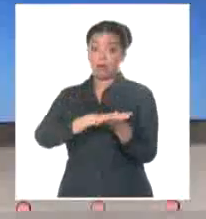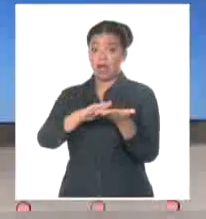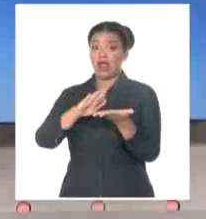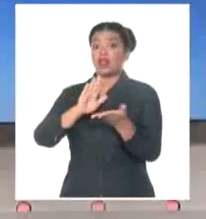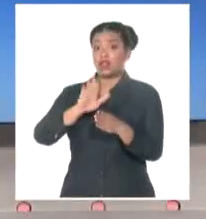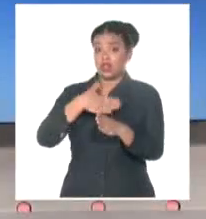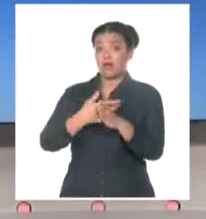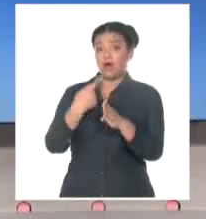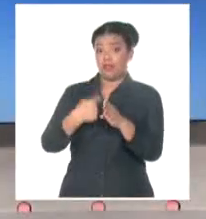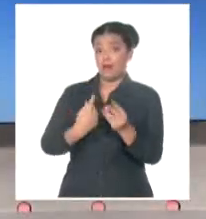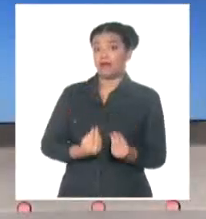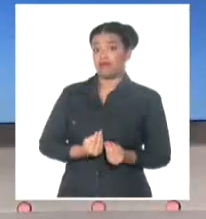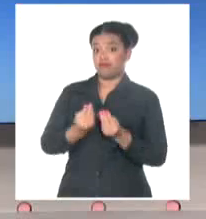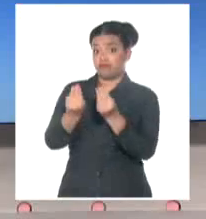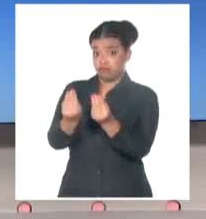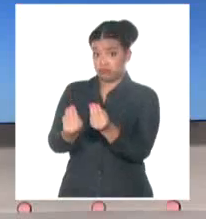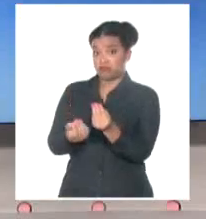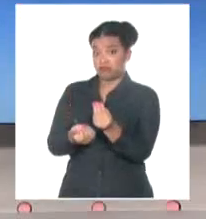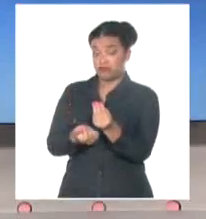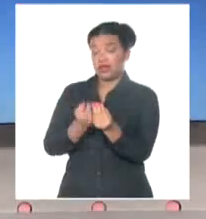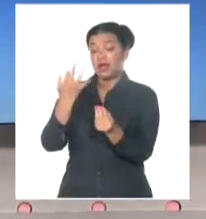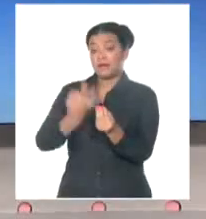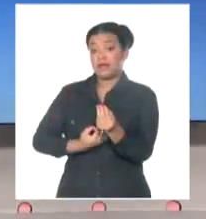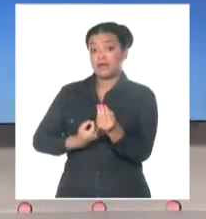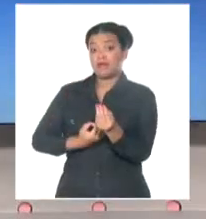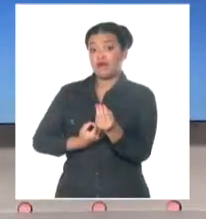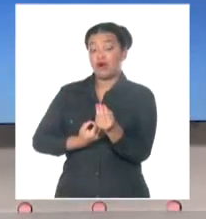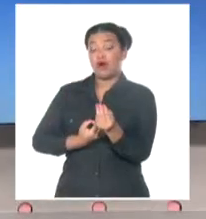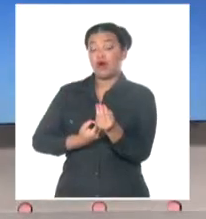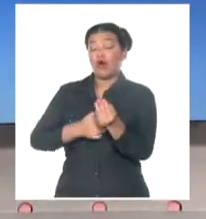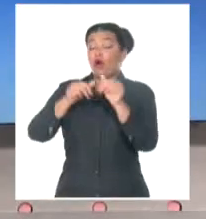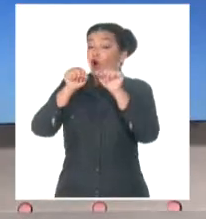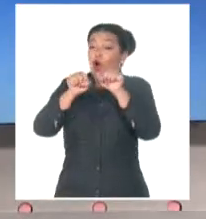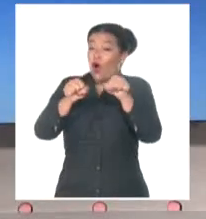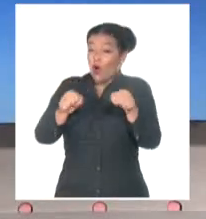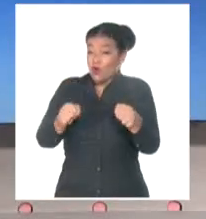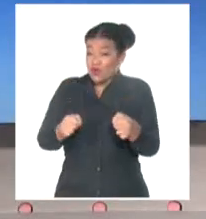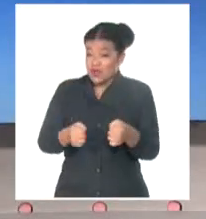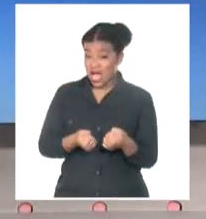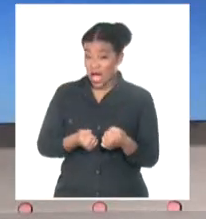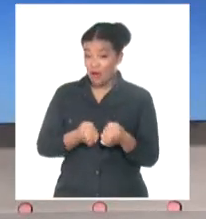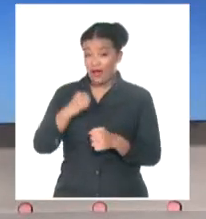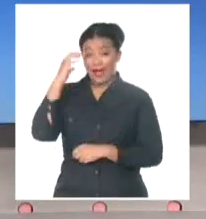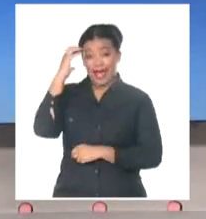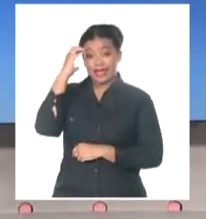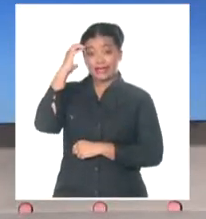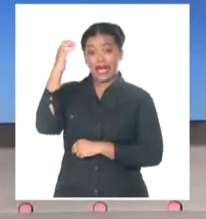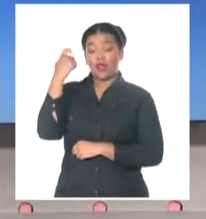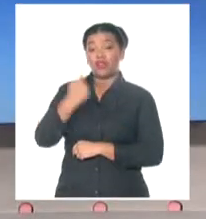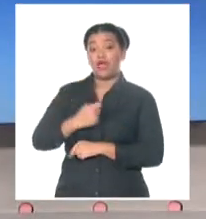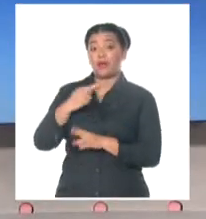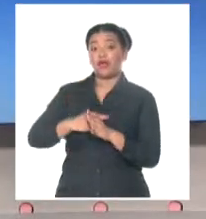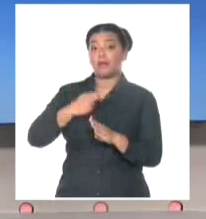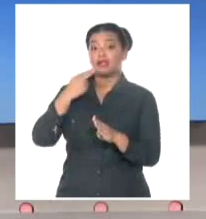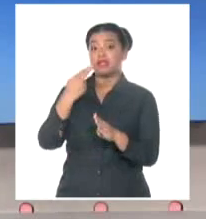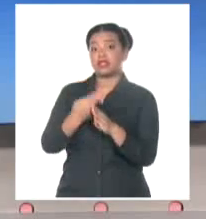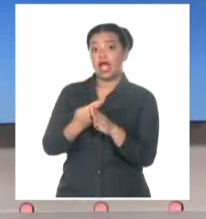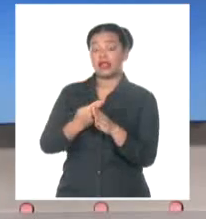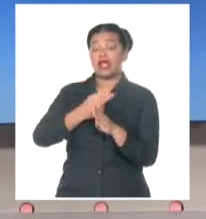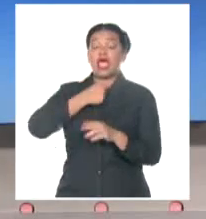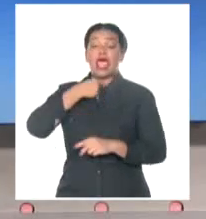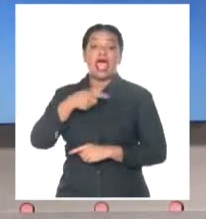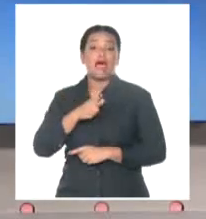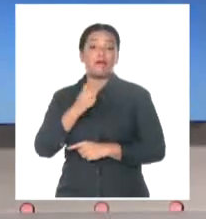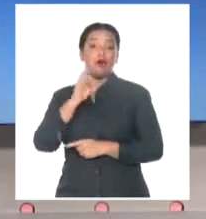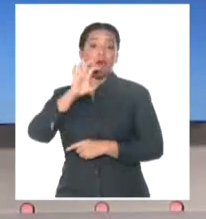La garantía soberana es entonces la obligación, vamos a entender así, garantía soberana, obligación del Estado de asumir el